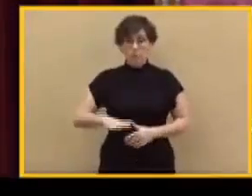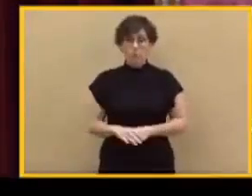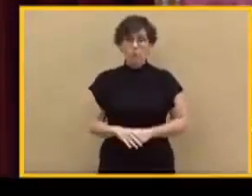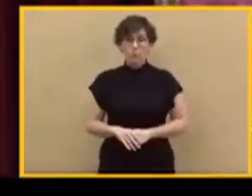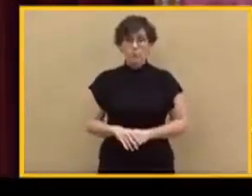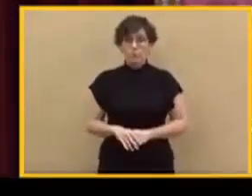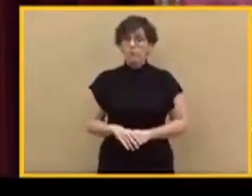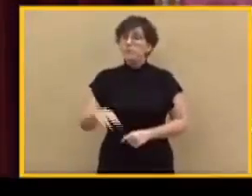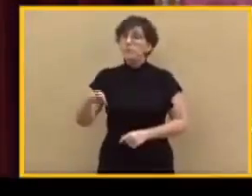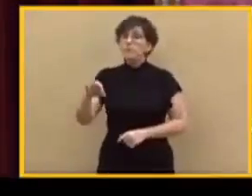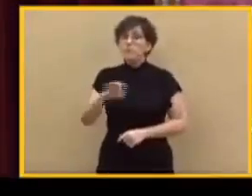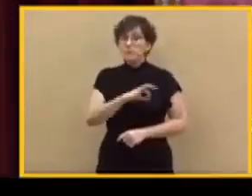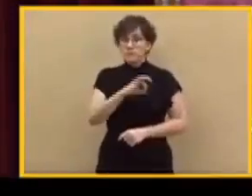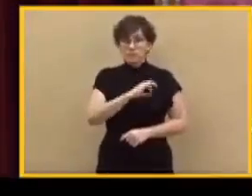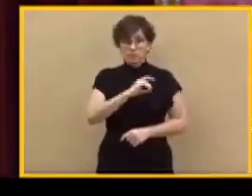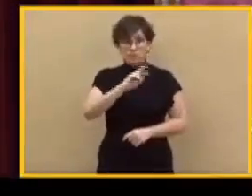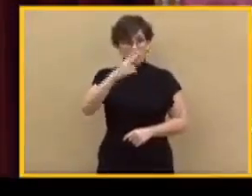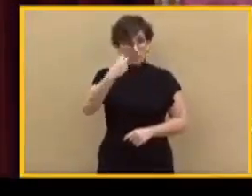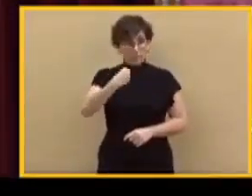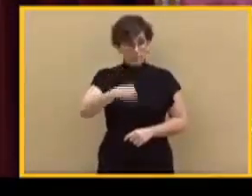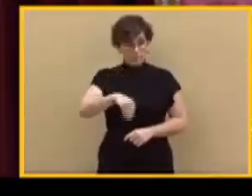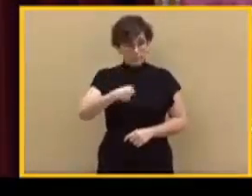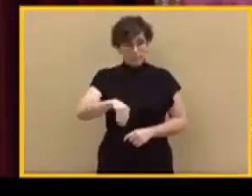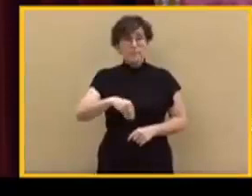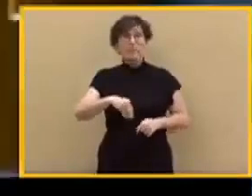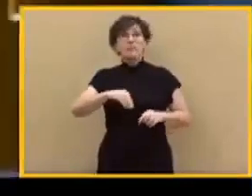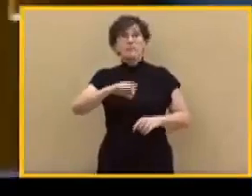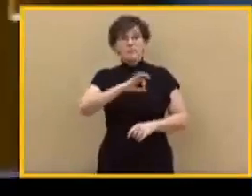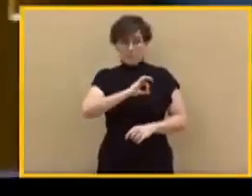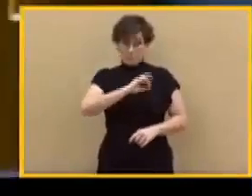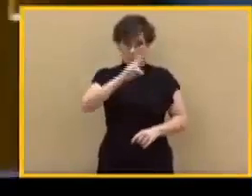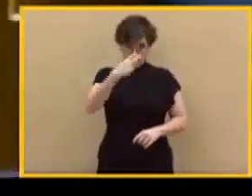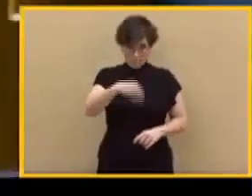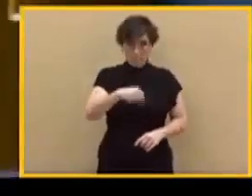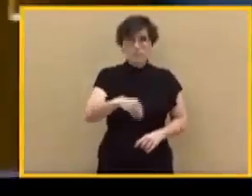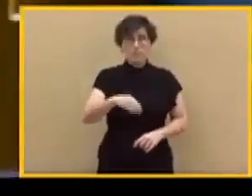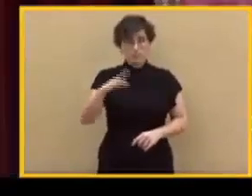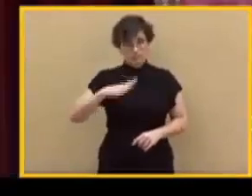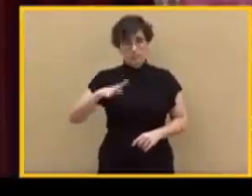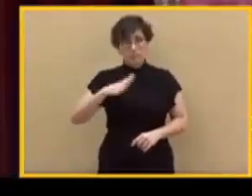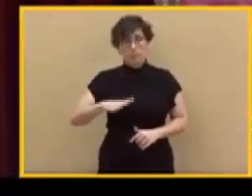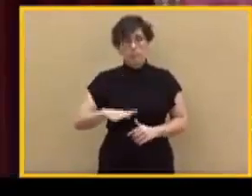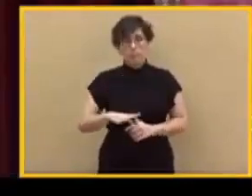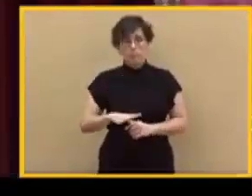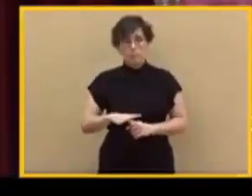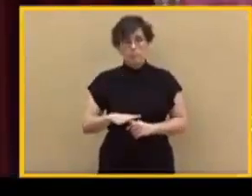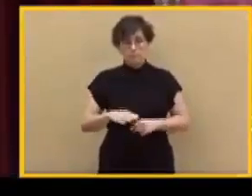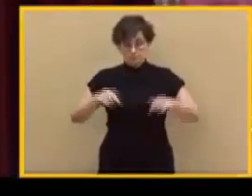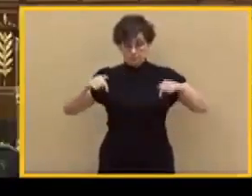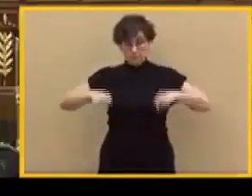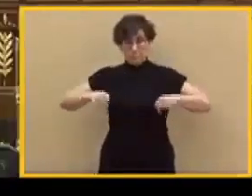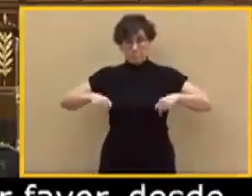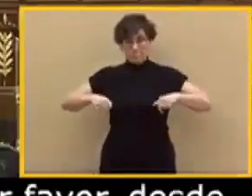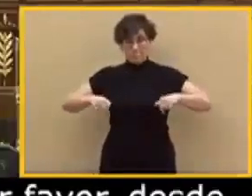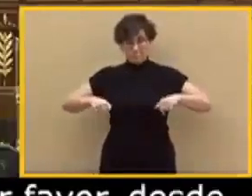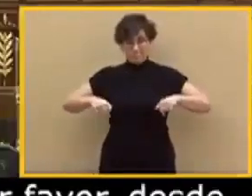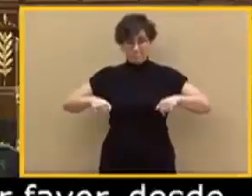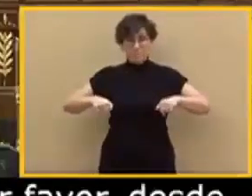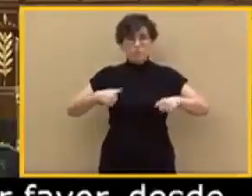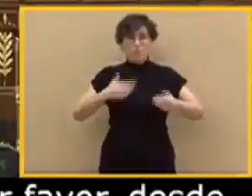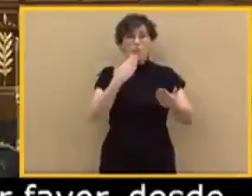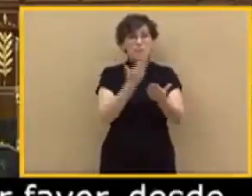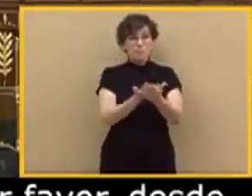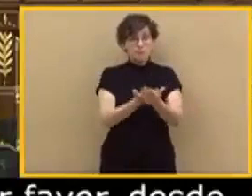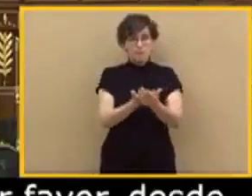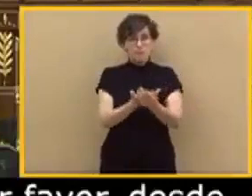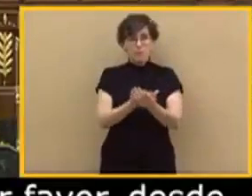Señor vicepresidente, señor vicepresidente, favor. Desde la mesa le ruego que ejerza su cargo